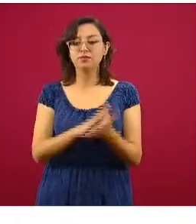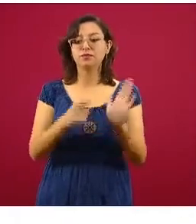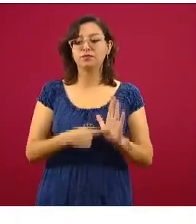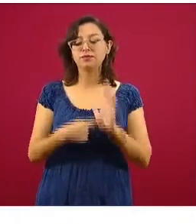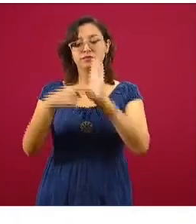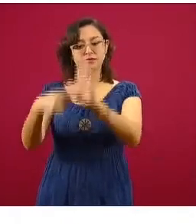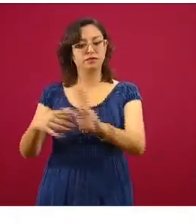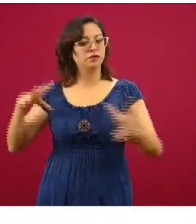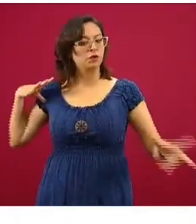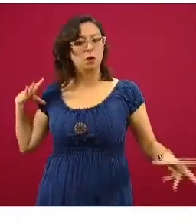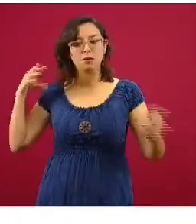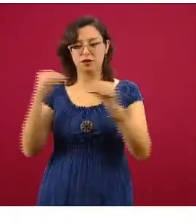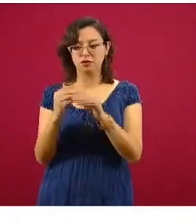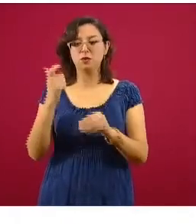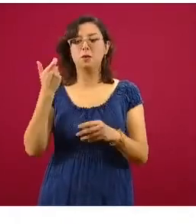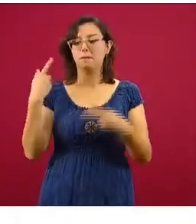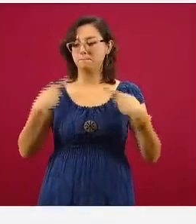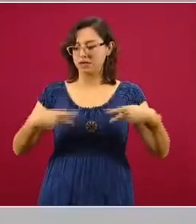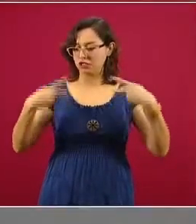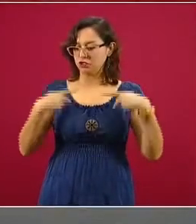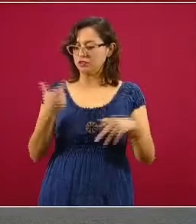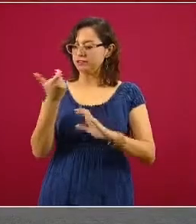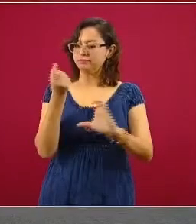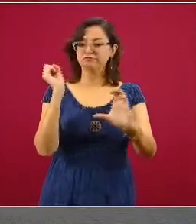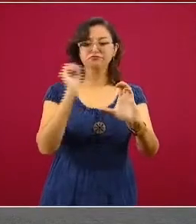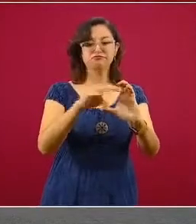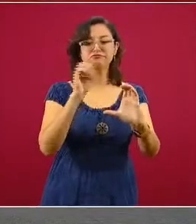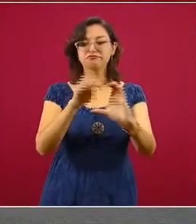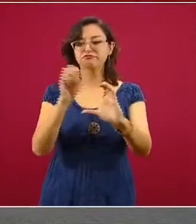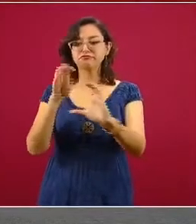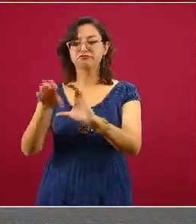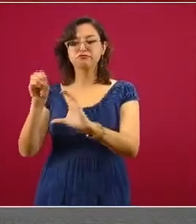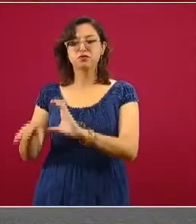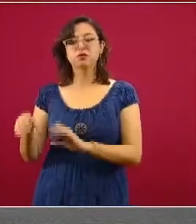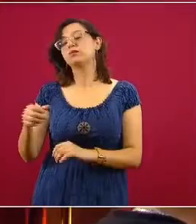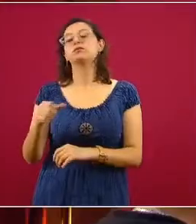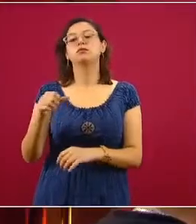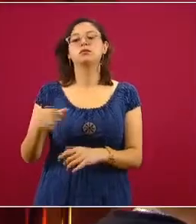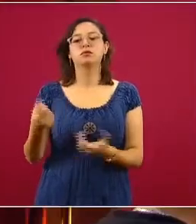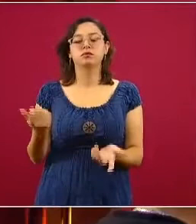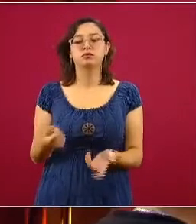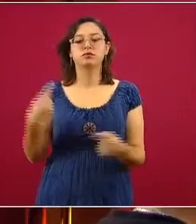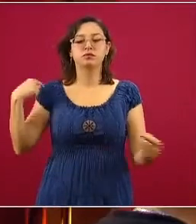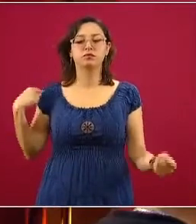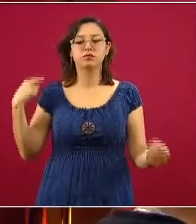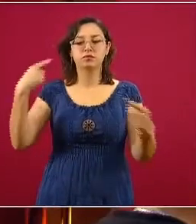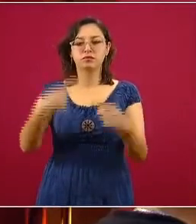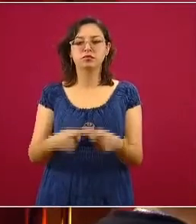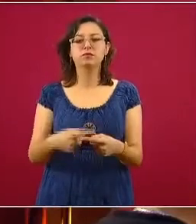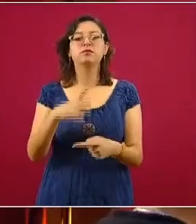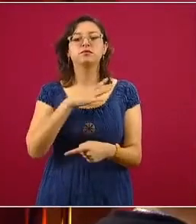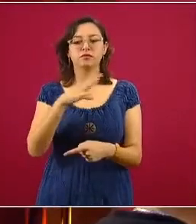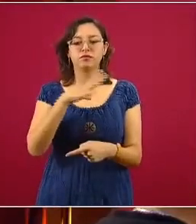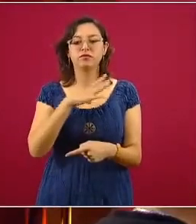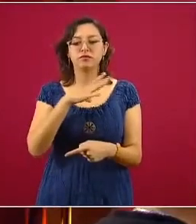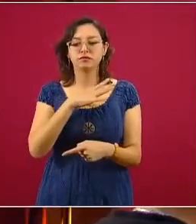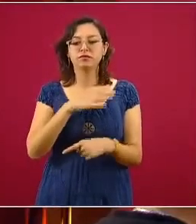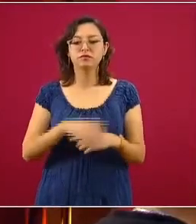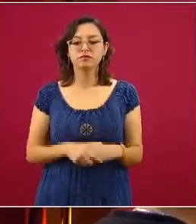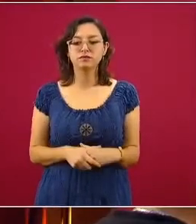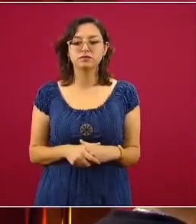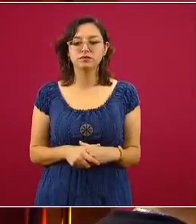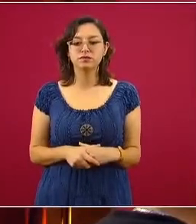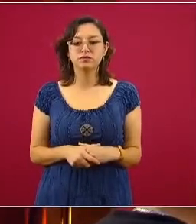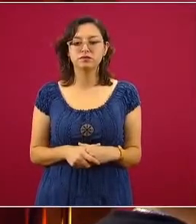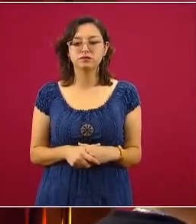número total de personas que al corte de la una de la tarde tenemos ya. A partir